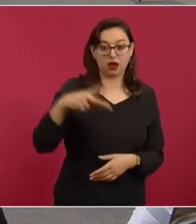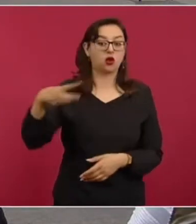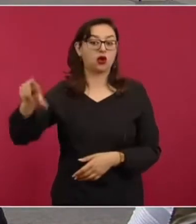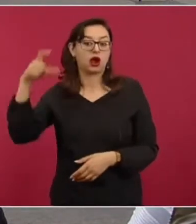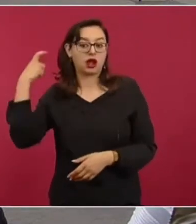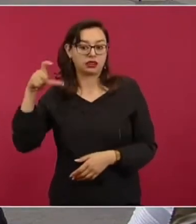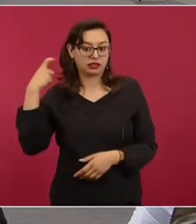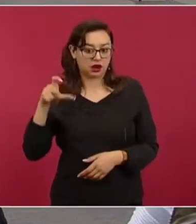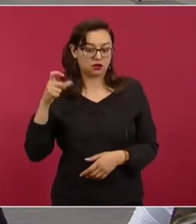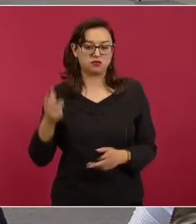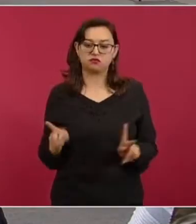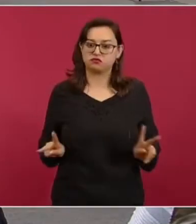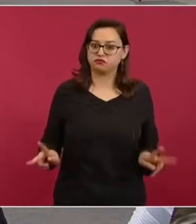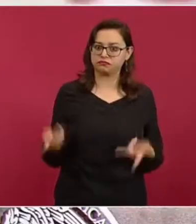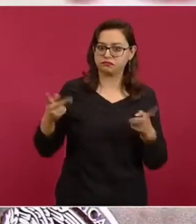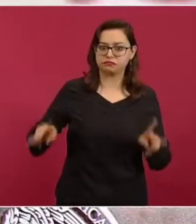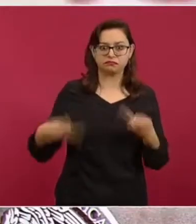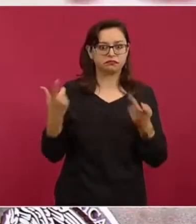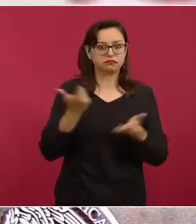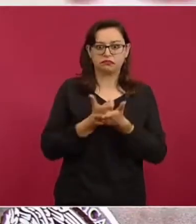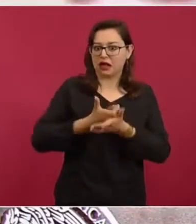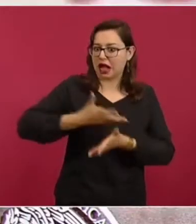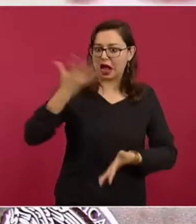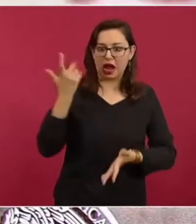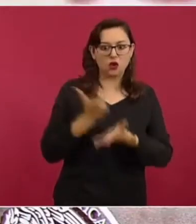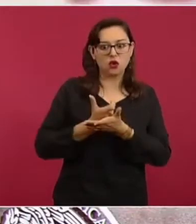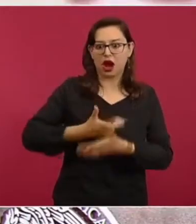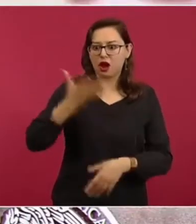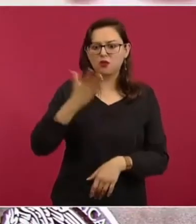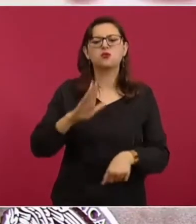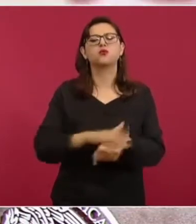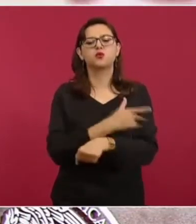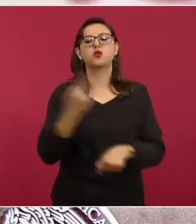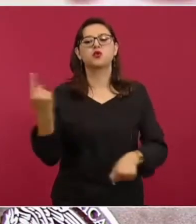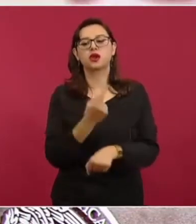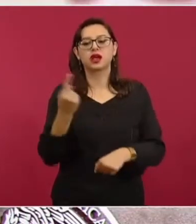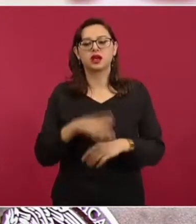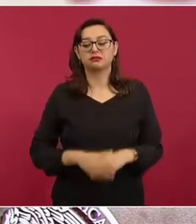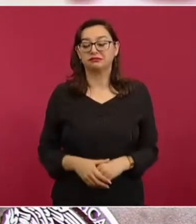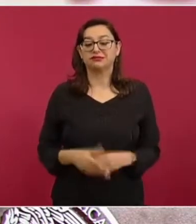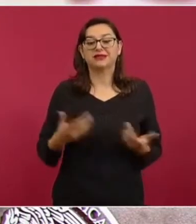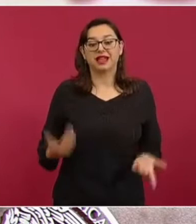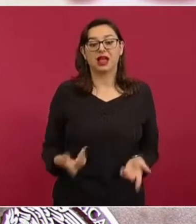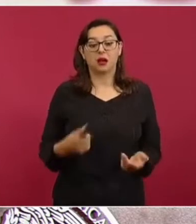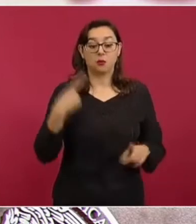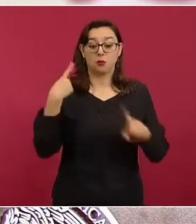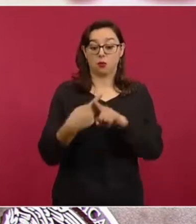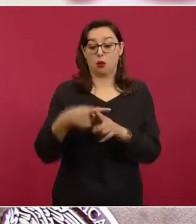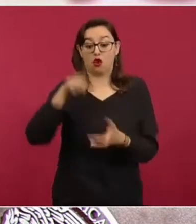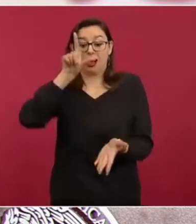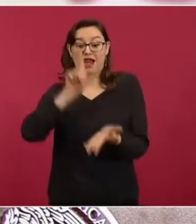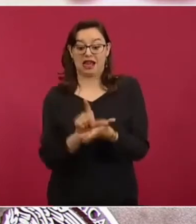ha estado con los índices más altos de margen de ganancia por arriba de los tres pesos con 65